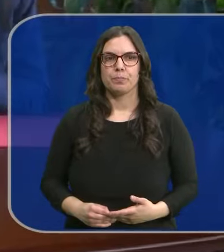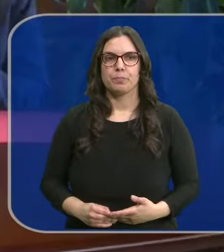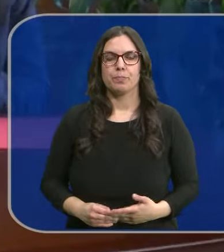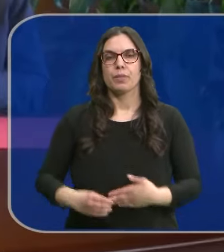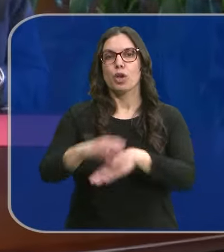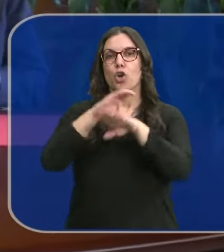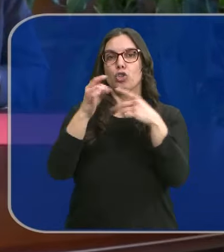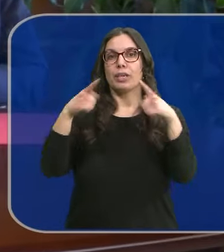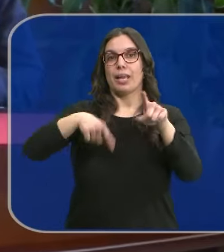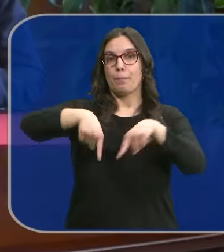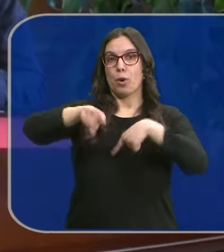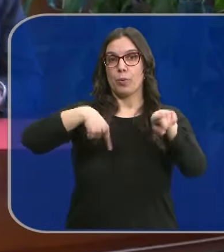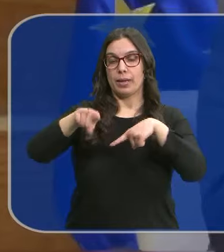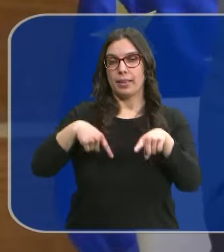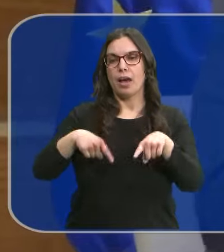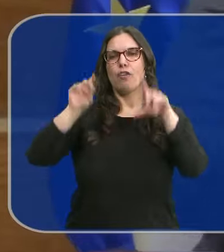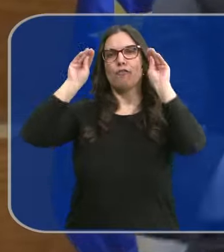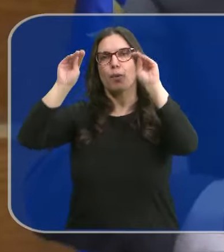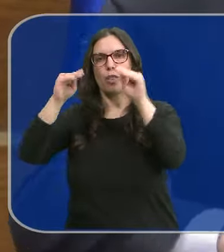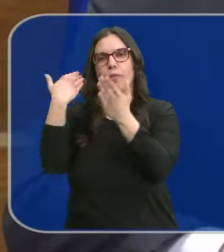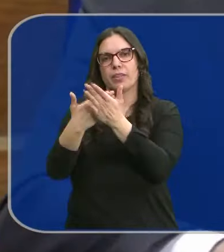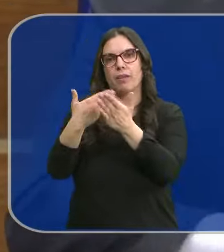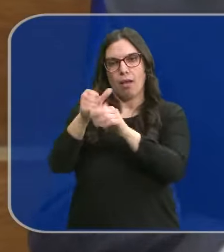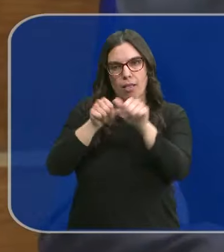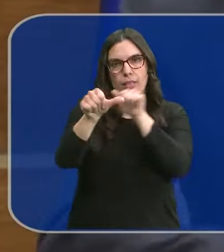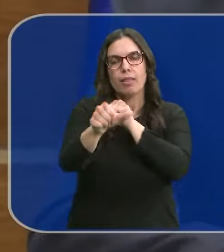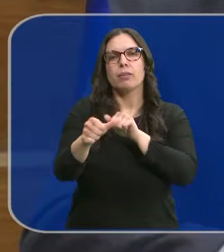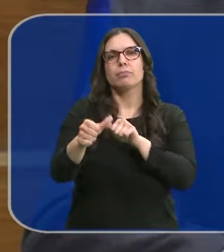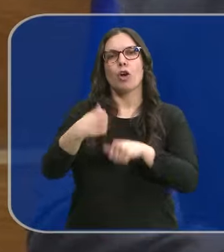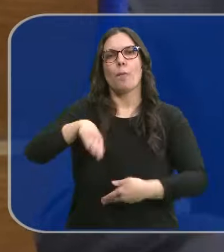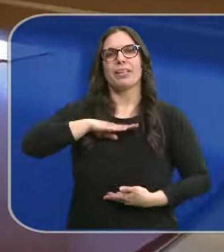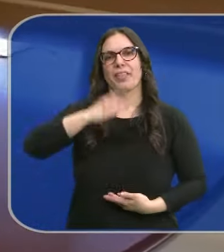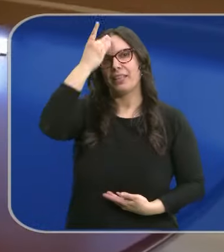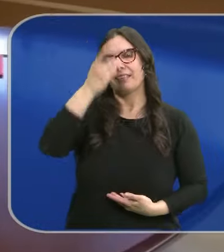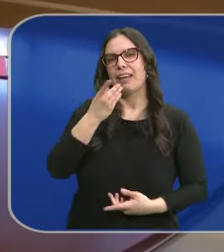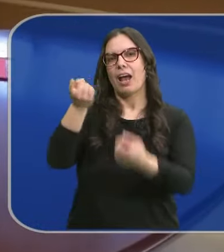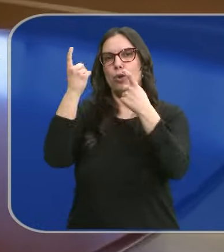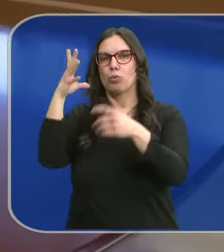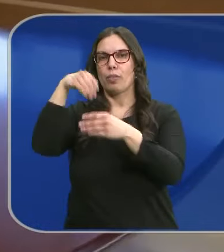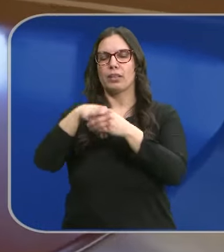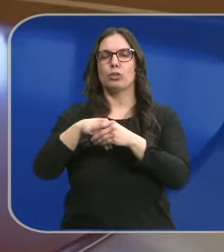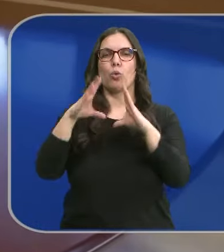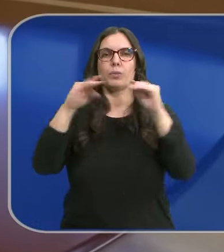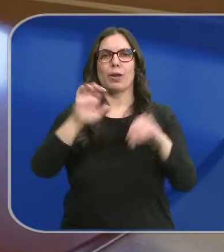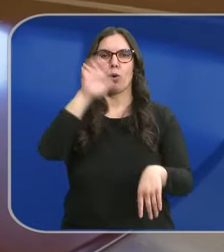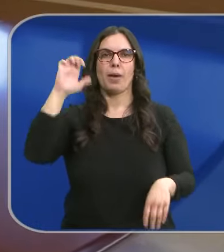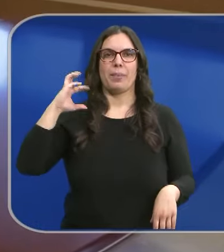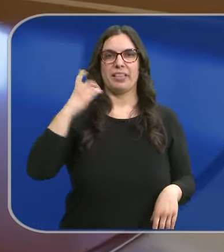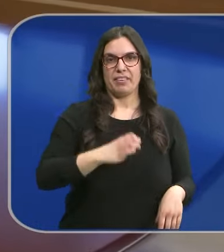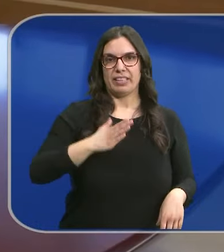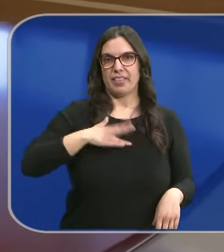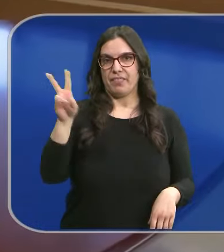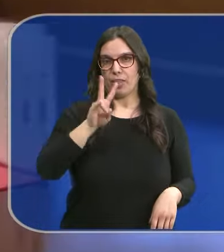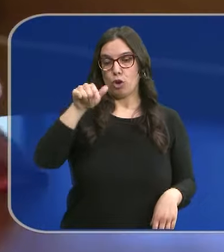La Consejería de Movilidad formará y certificará las competencias digitales de los alumnos de la Universidad Europea Miguel de Cervantes de Valladolid.